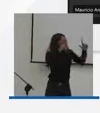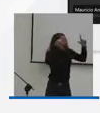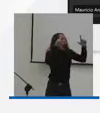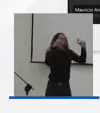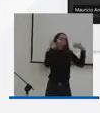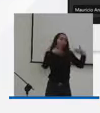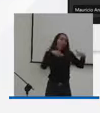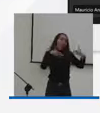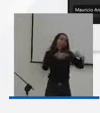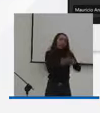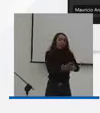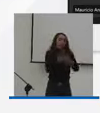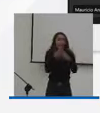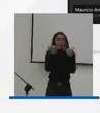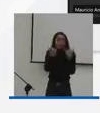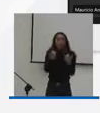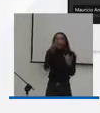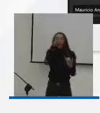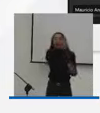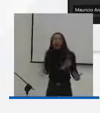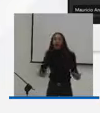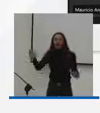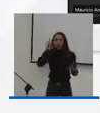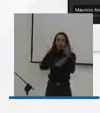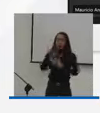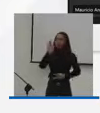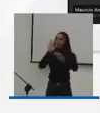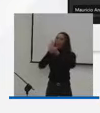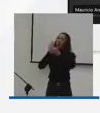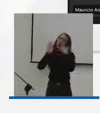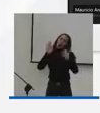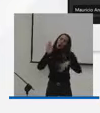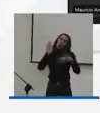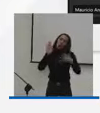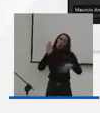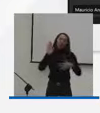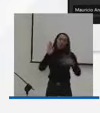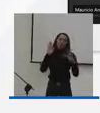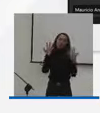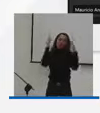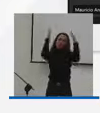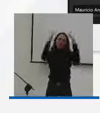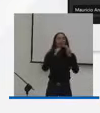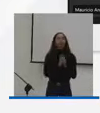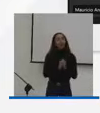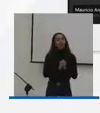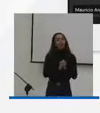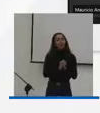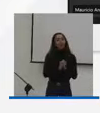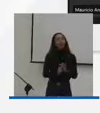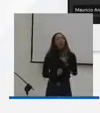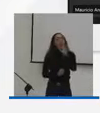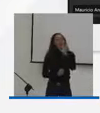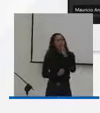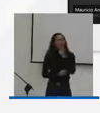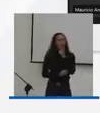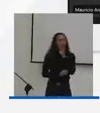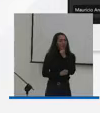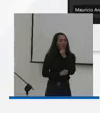formulación y la ejecución de una política nacional. Pero me gustaría hacer un llamado a la